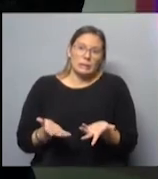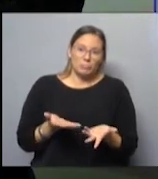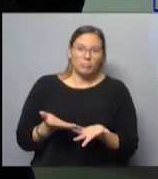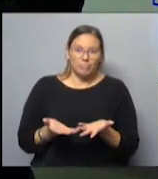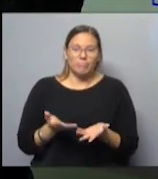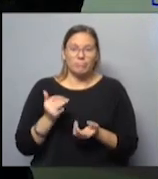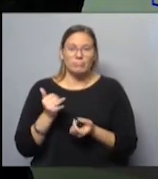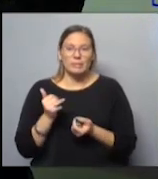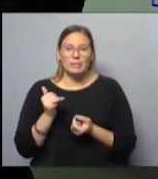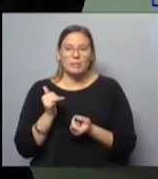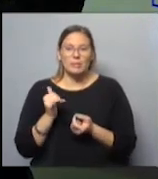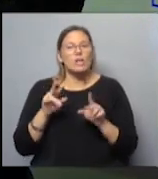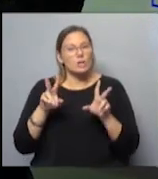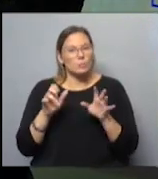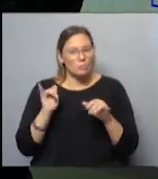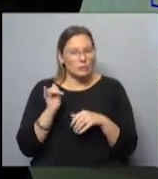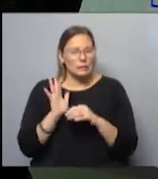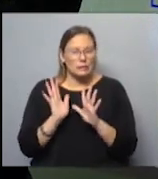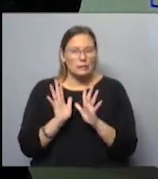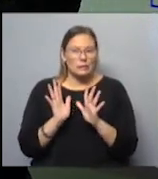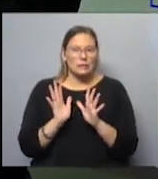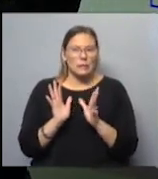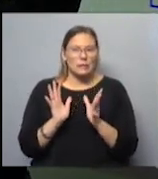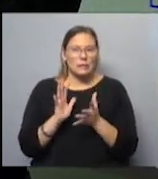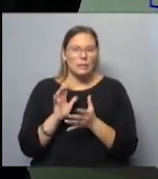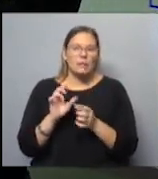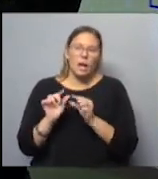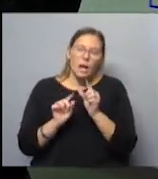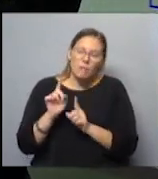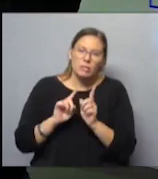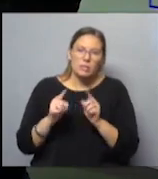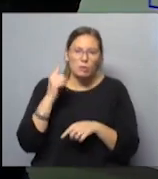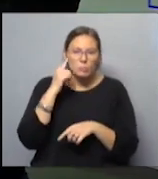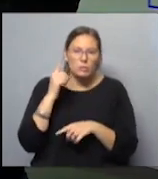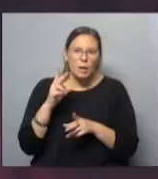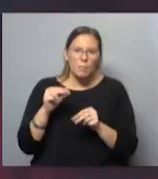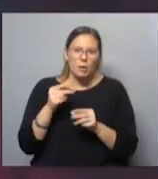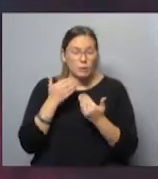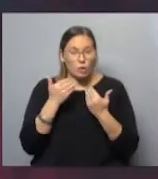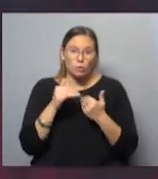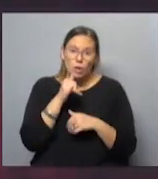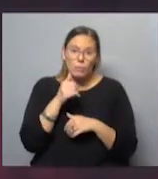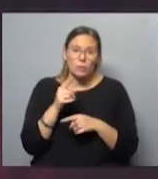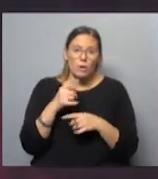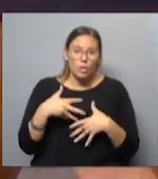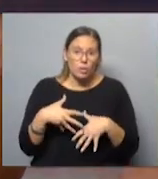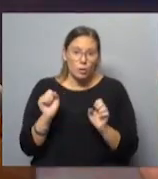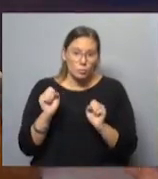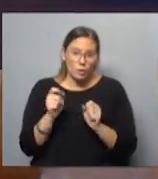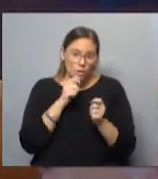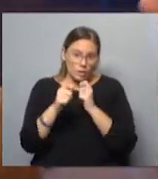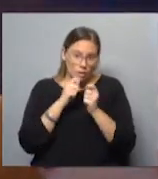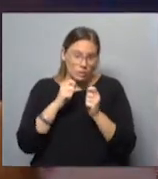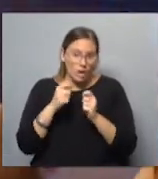Sí, eso es todo un tema. Es como que cada tanto decís, wow, de lo que estoy hablando. ¿Vas descubriendo cosas con cada